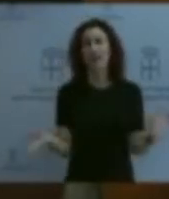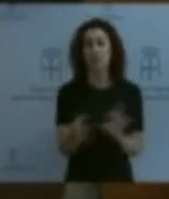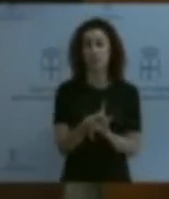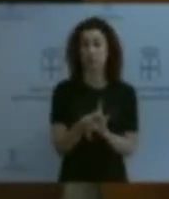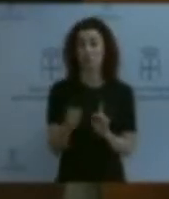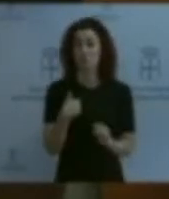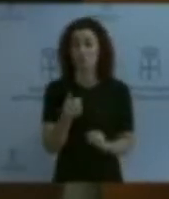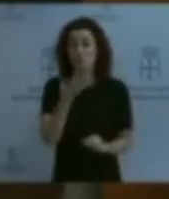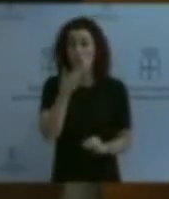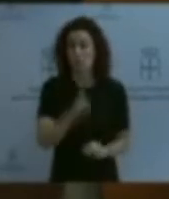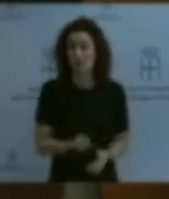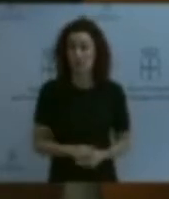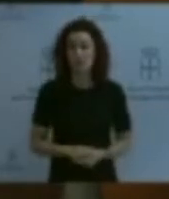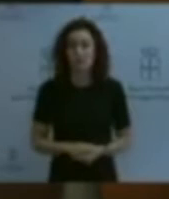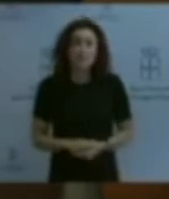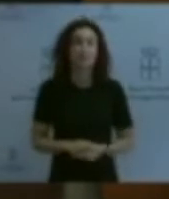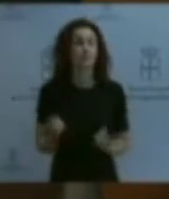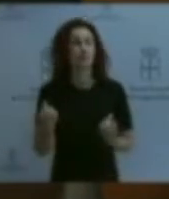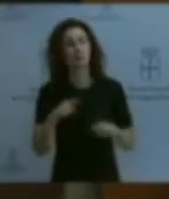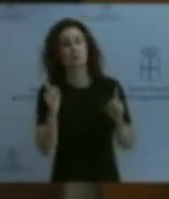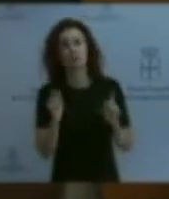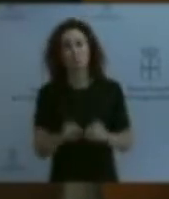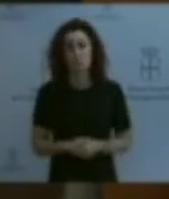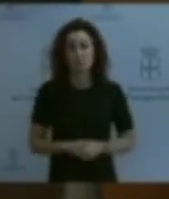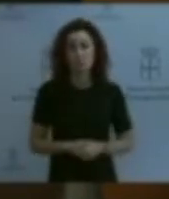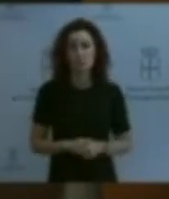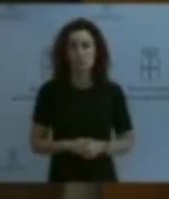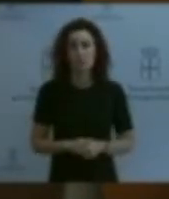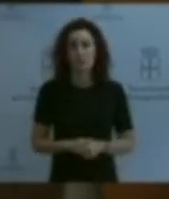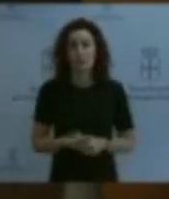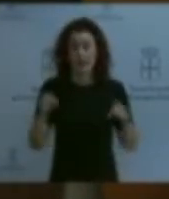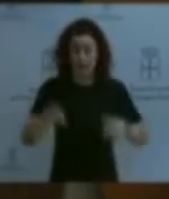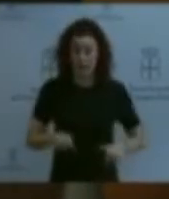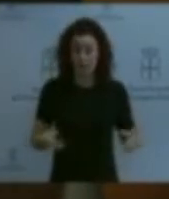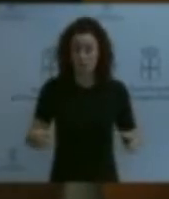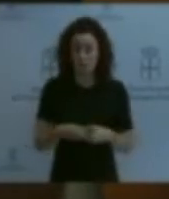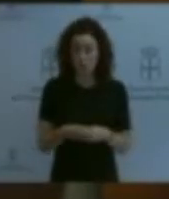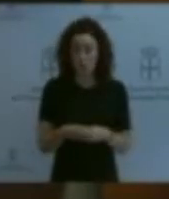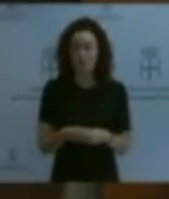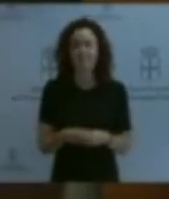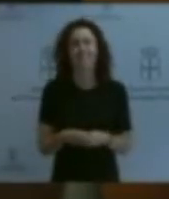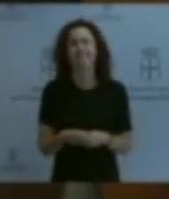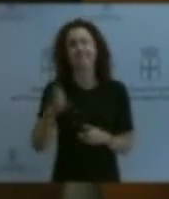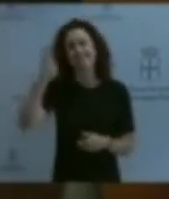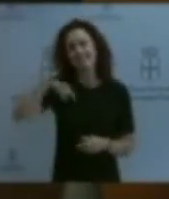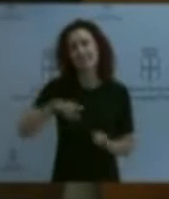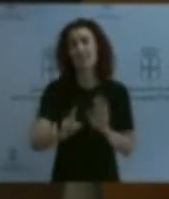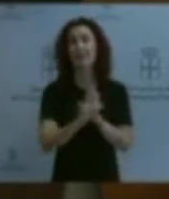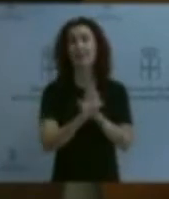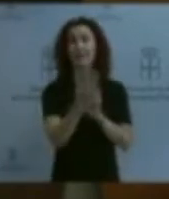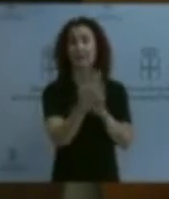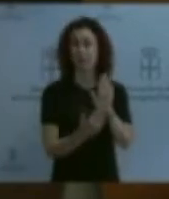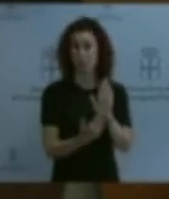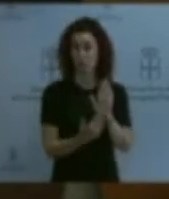bien, perfecto, es una posibilidad. En este grupo parlamentario tenemos claro que solamente un decreto será capaz de gestionar y regular estas